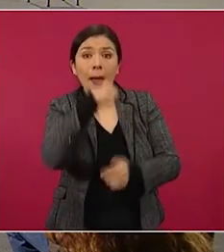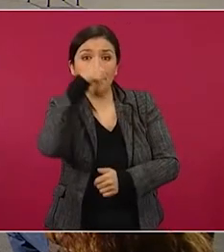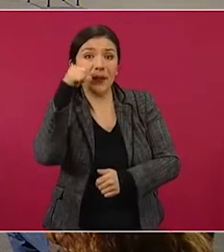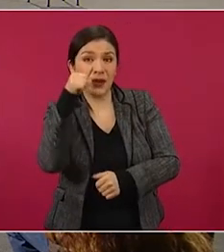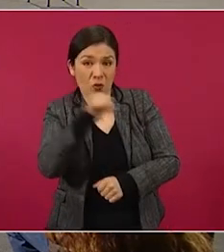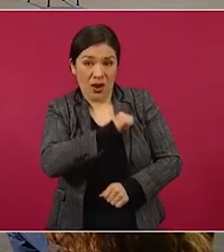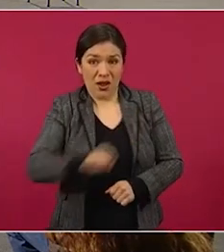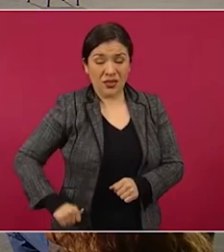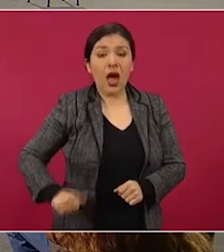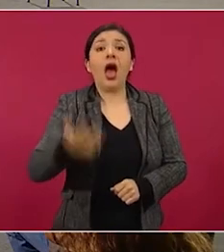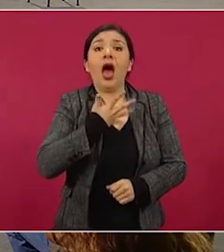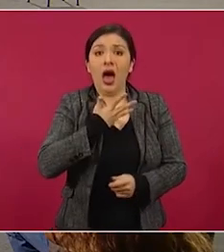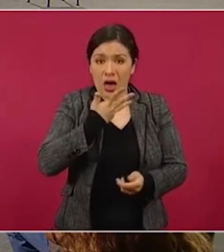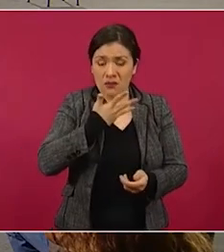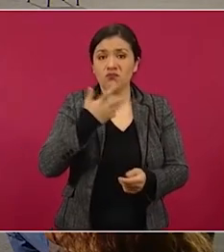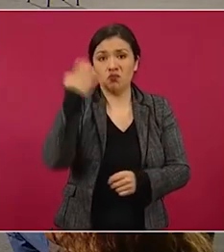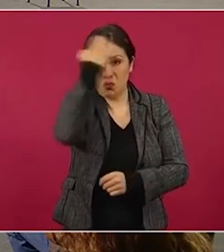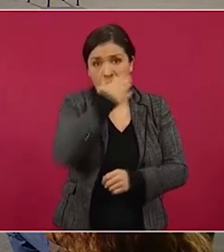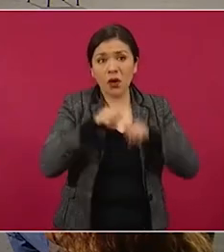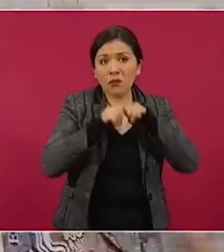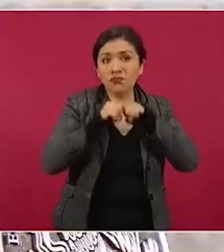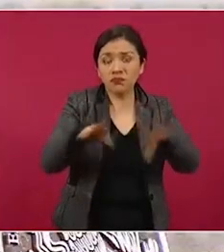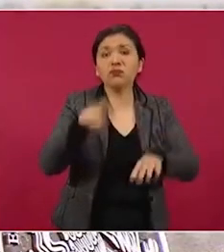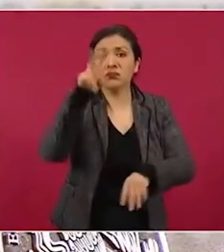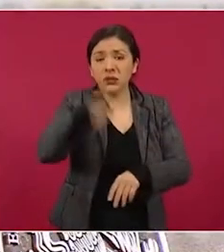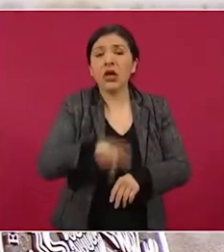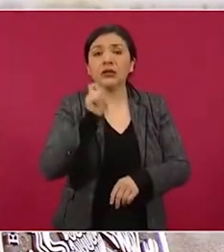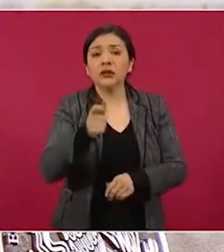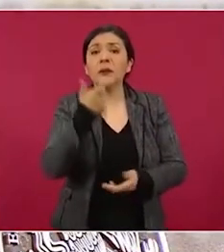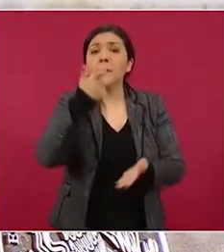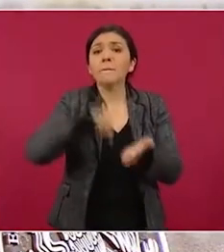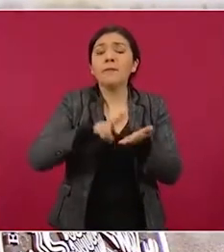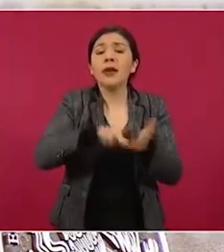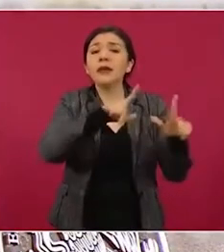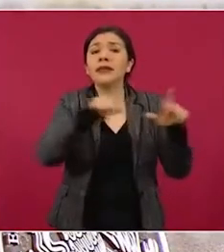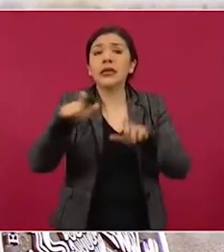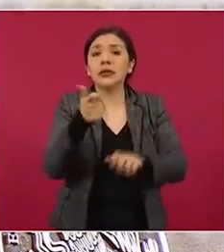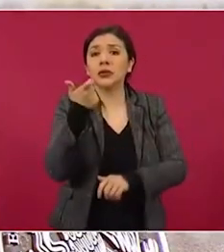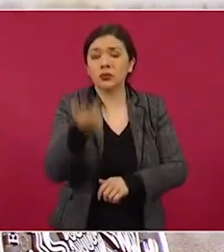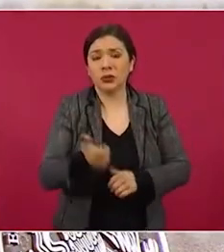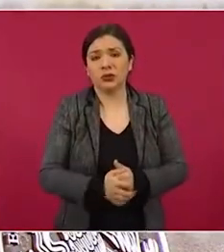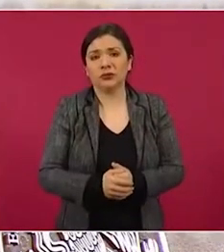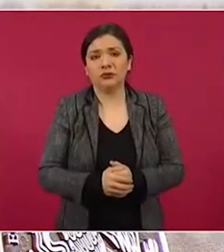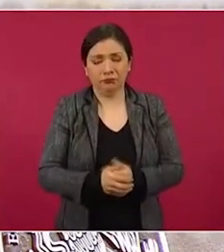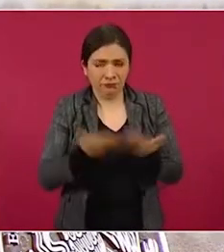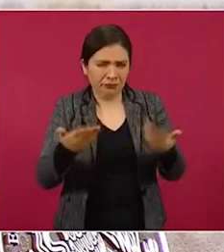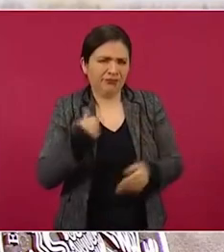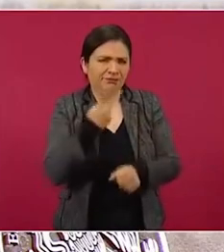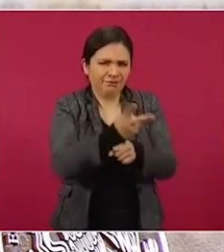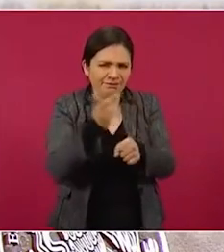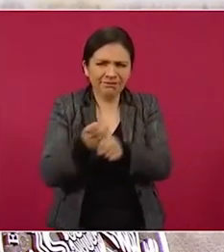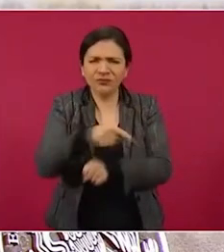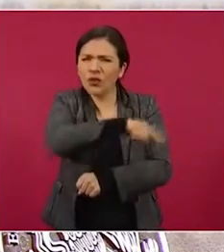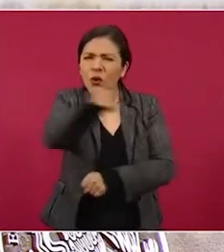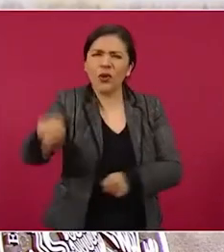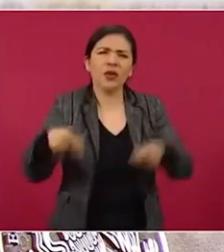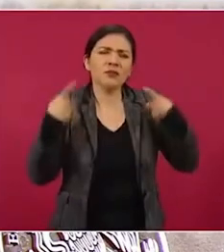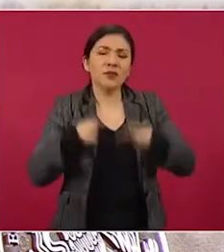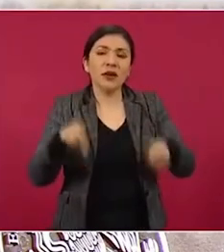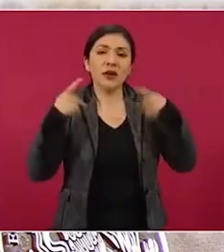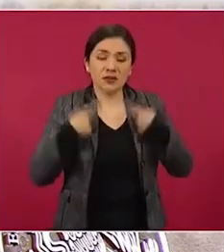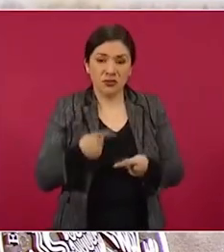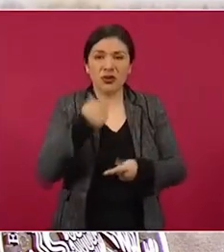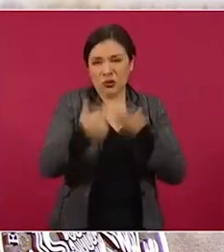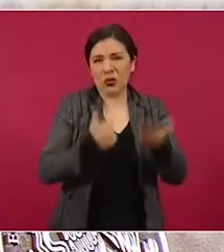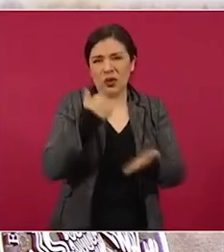700 pesos, según publicó el propio alcalde. Y bueno, invitamos a todas y a todos los